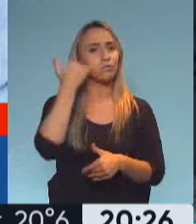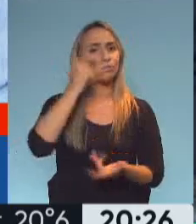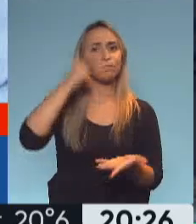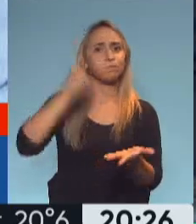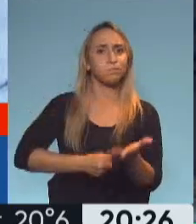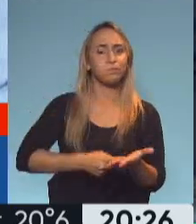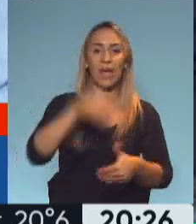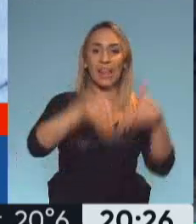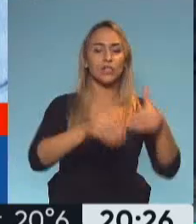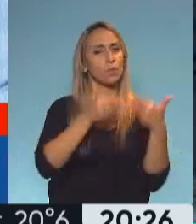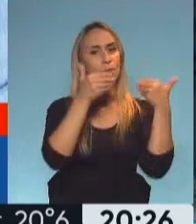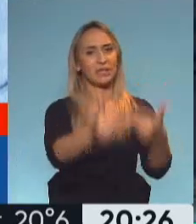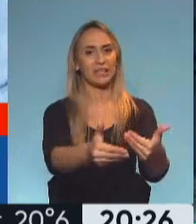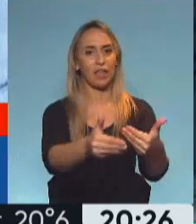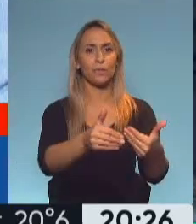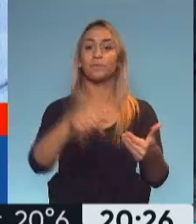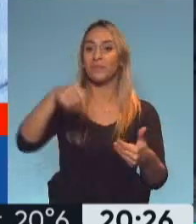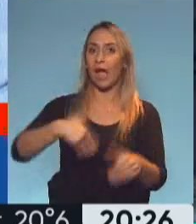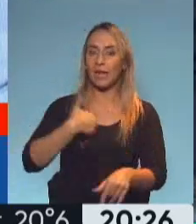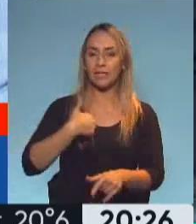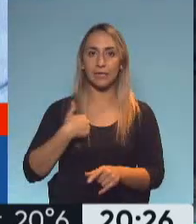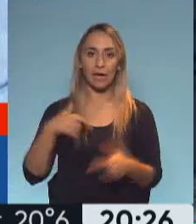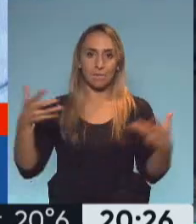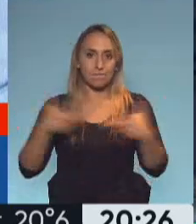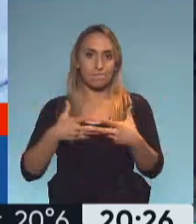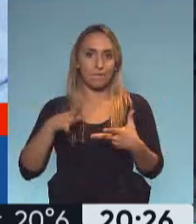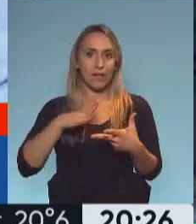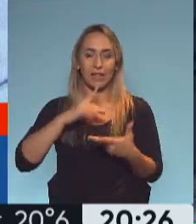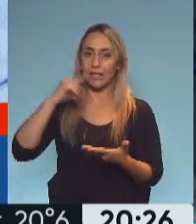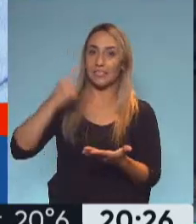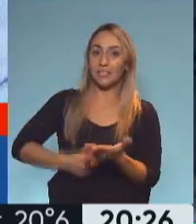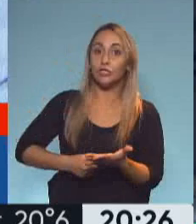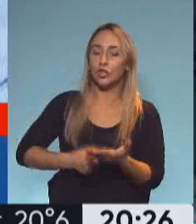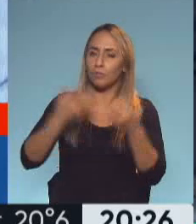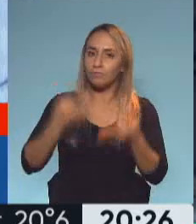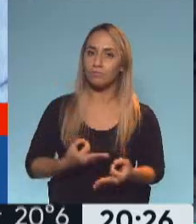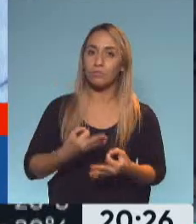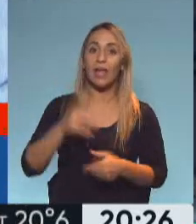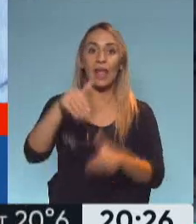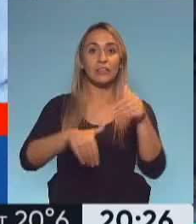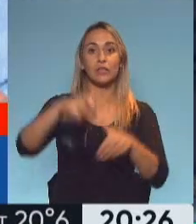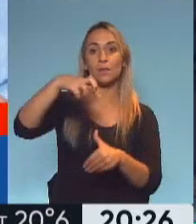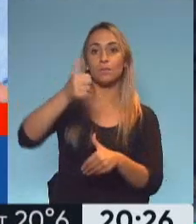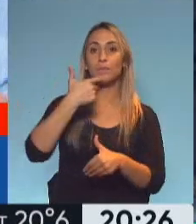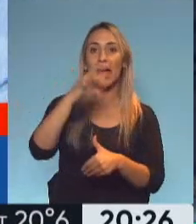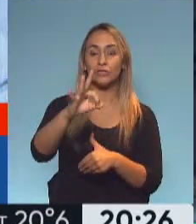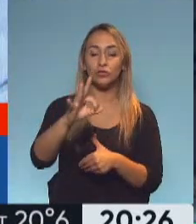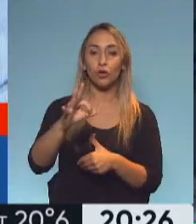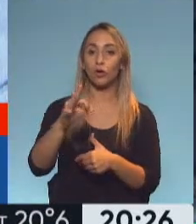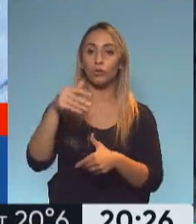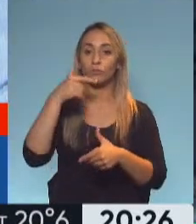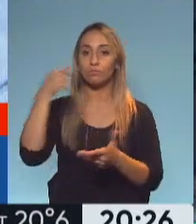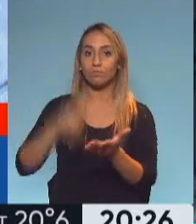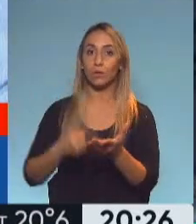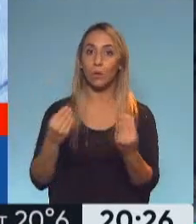constituyentes. En Argentina el tema está sobre la mesa. ¿Qué va a pasar con las PASO? ¿Hay alguna definición? Mira, no hay definiciones formales, sé que hubieron hoy